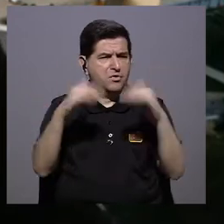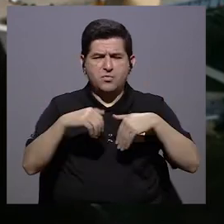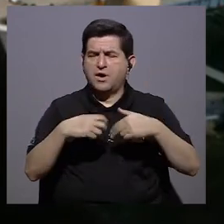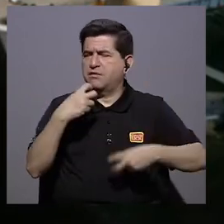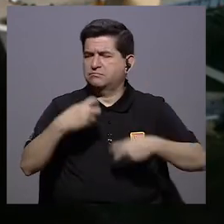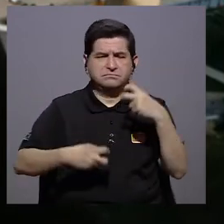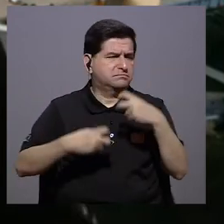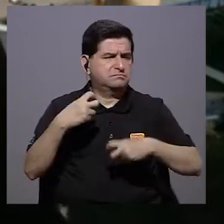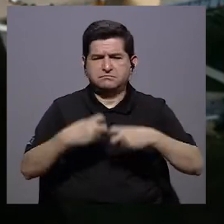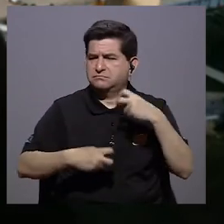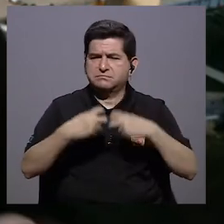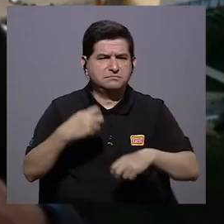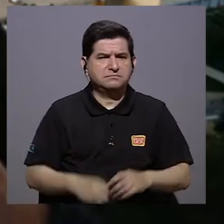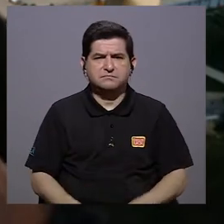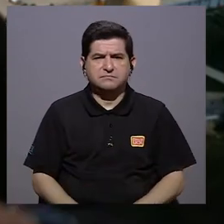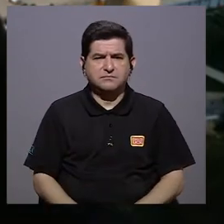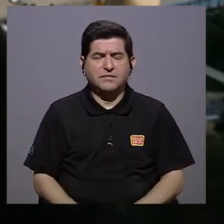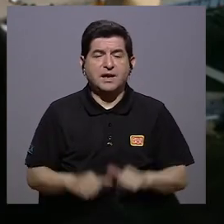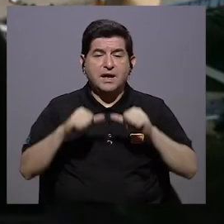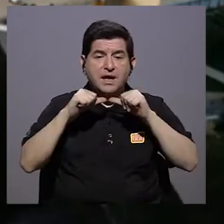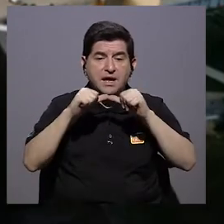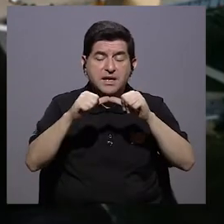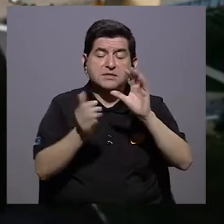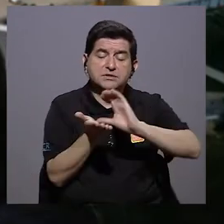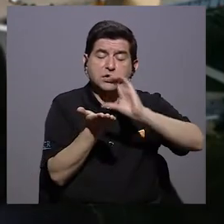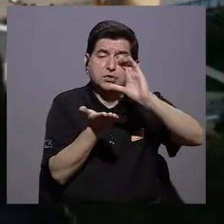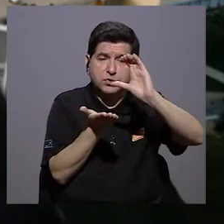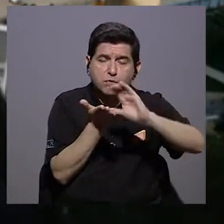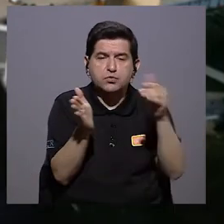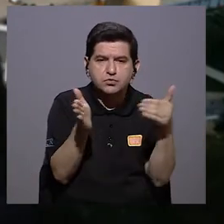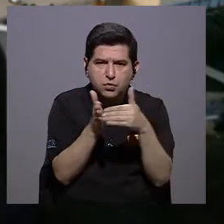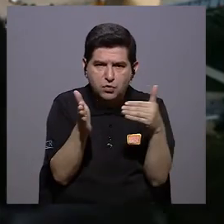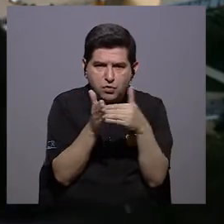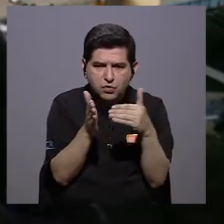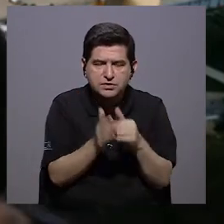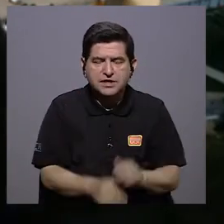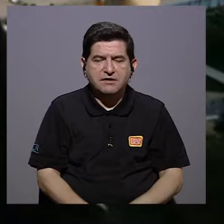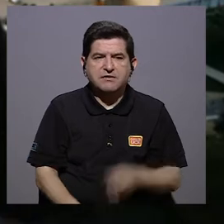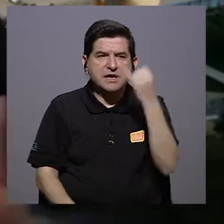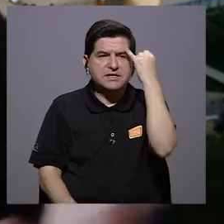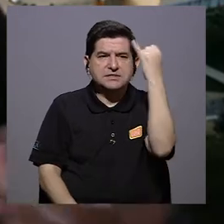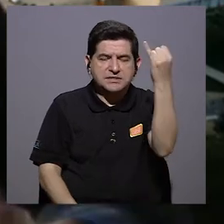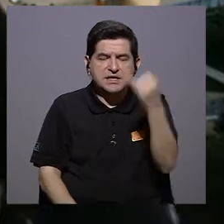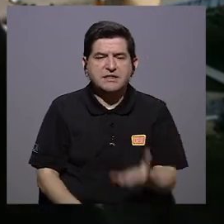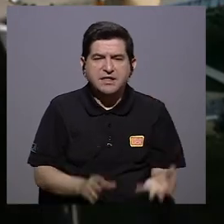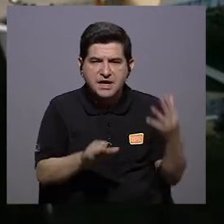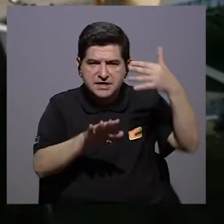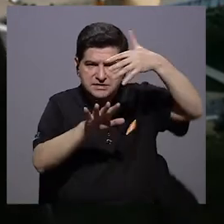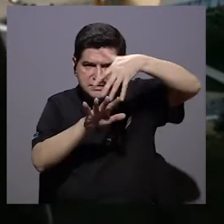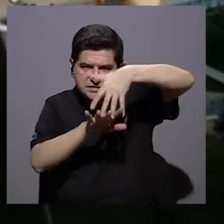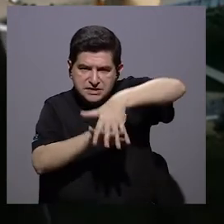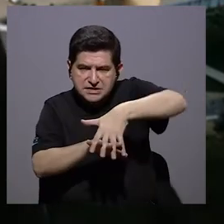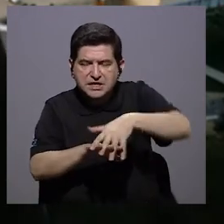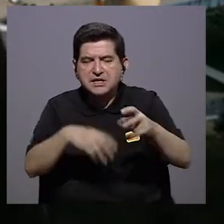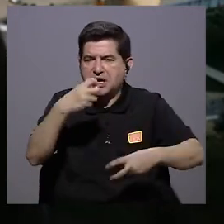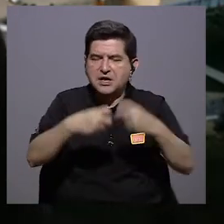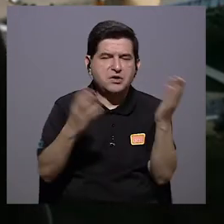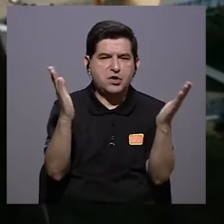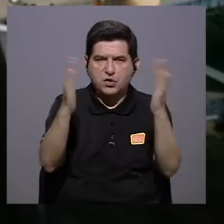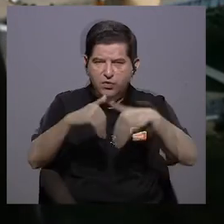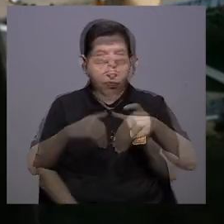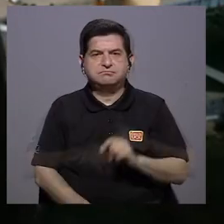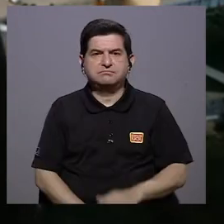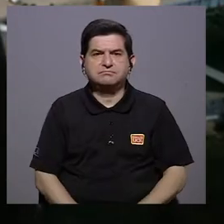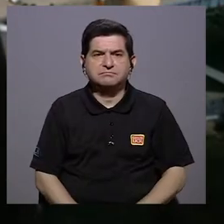ninguna dificultad en el siguiente curso, volver a recuperar las ideas e integrarlas sin gran problema.